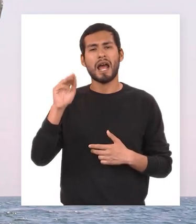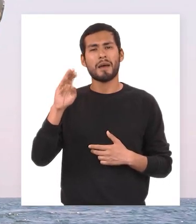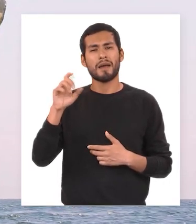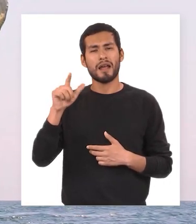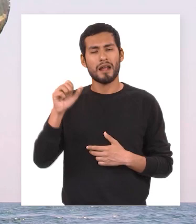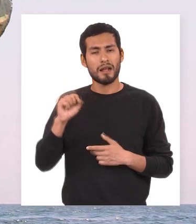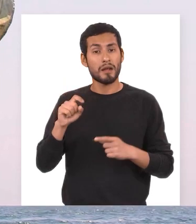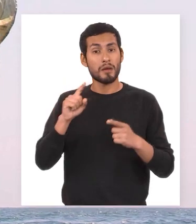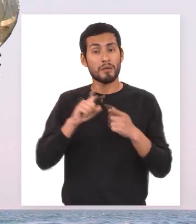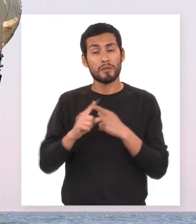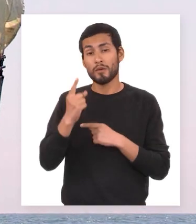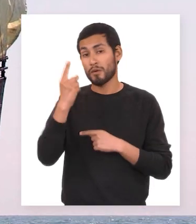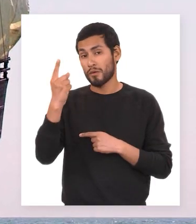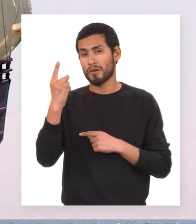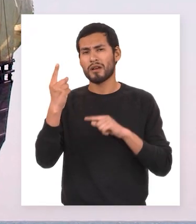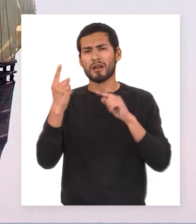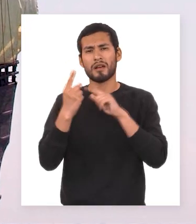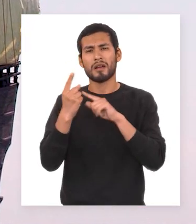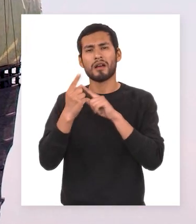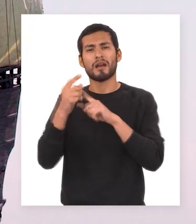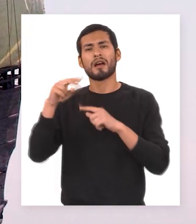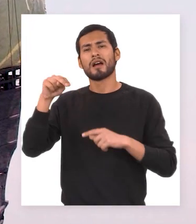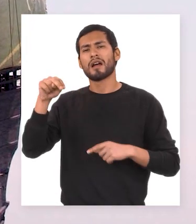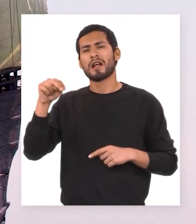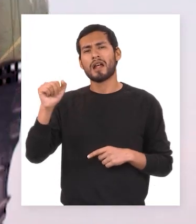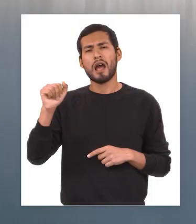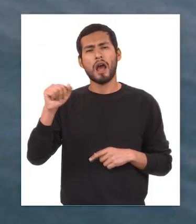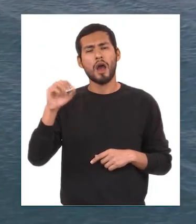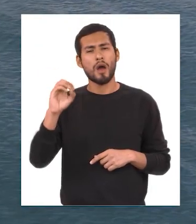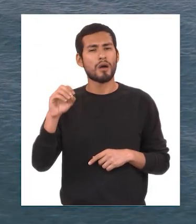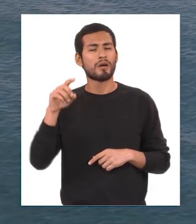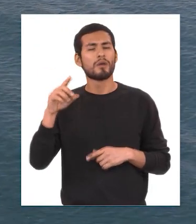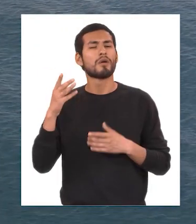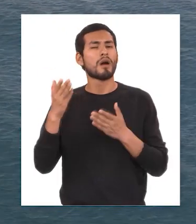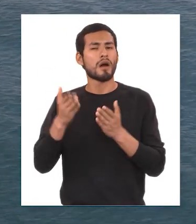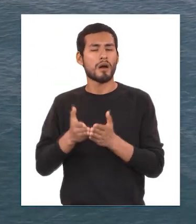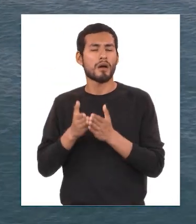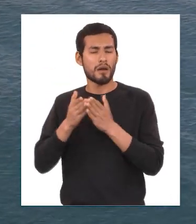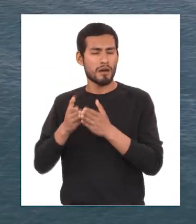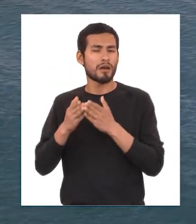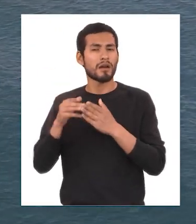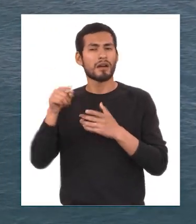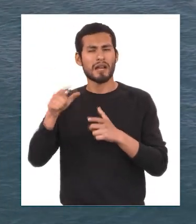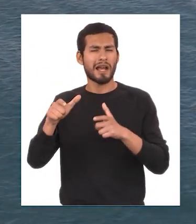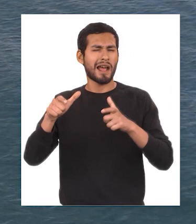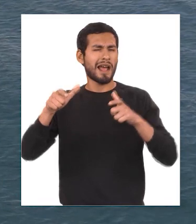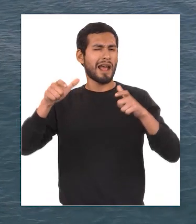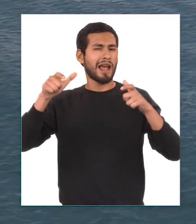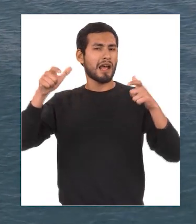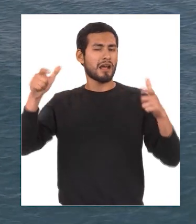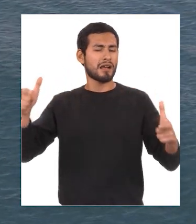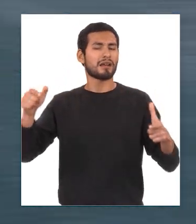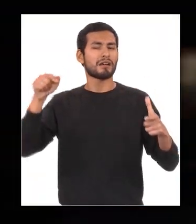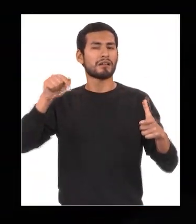carabelas pero en realidad una de ellas era una nao una embarcación extremadamente